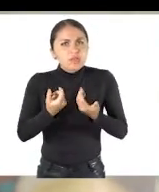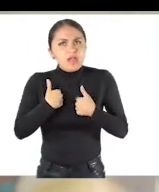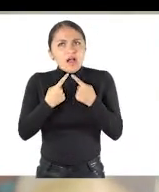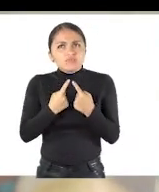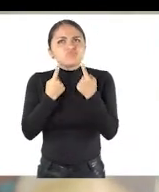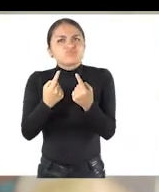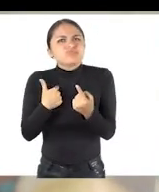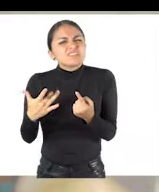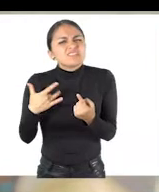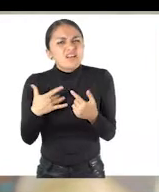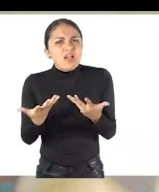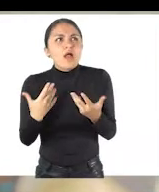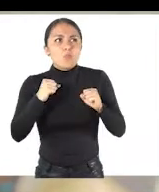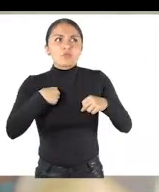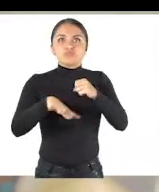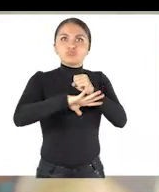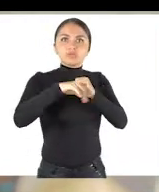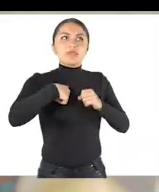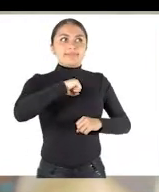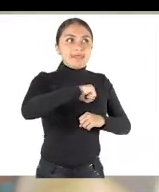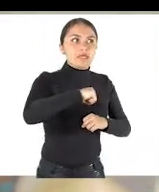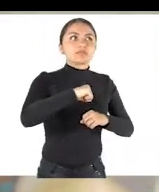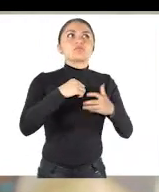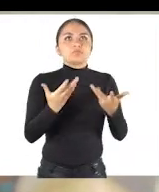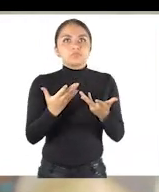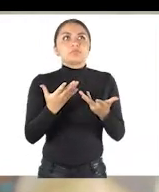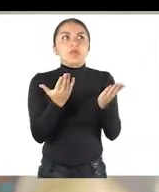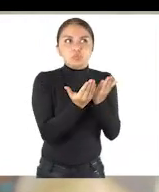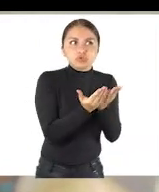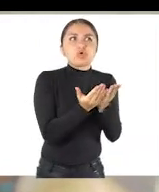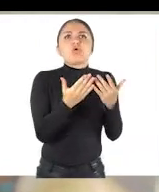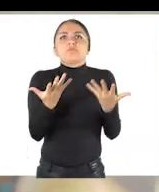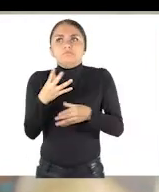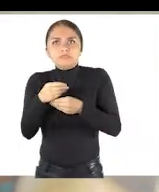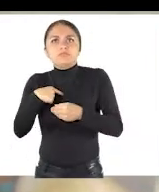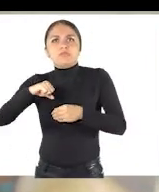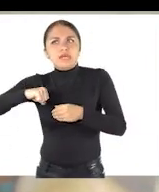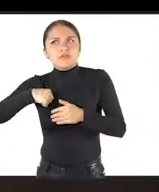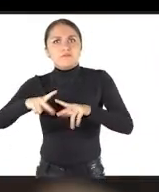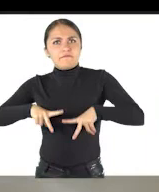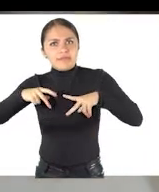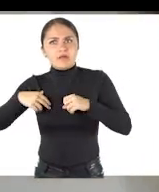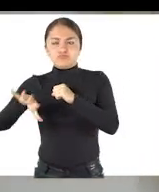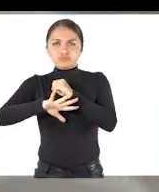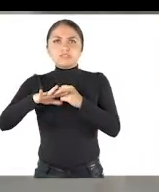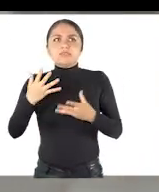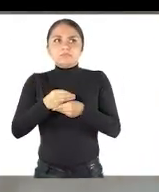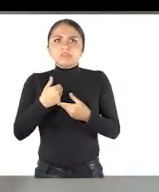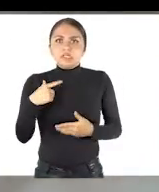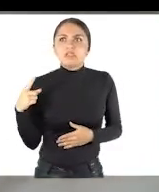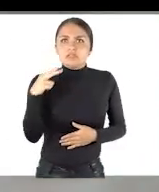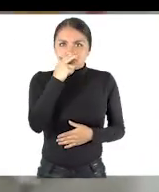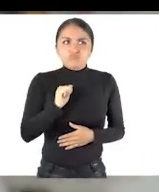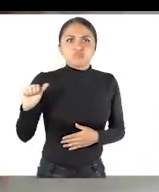sentimos y proteger nuestros derechos tanto de la educación como de cualquier otro derecho a la vida, a que las